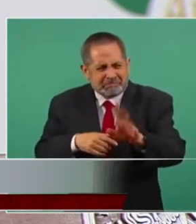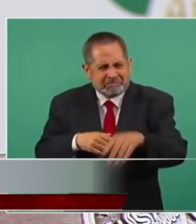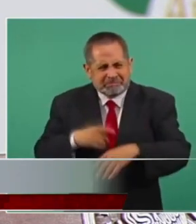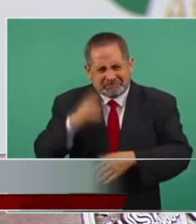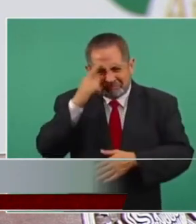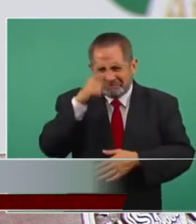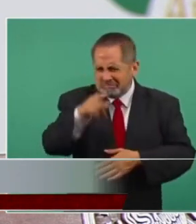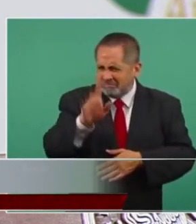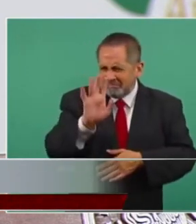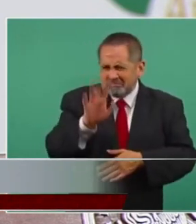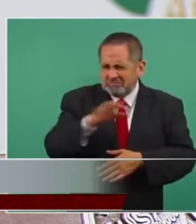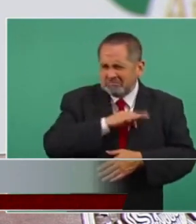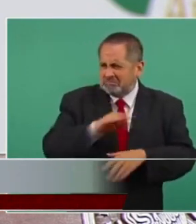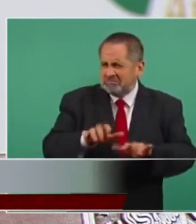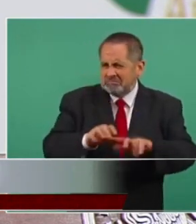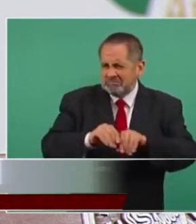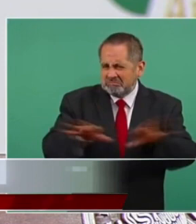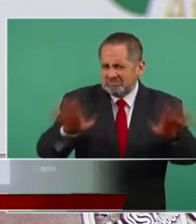estar hasta publicado